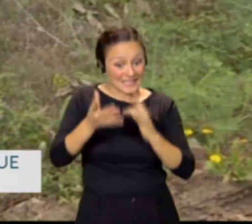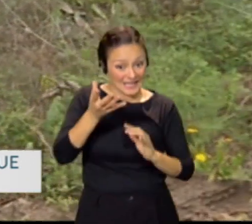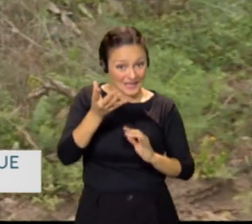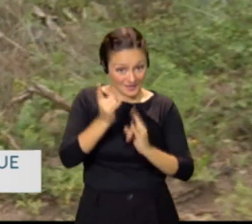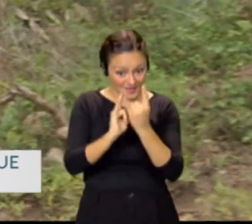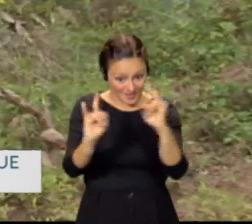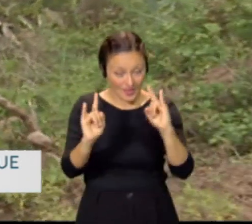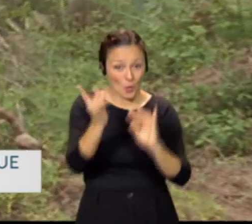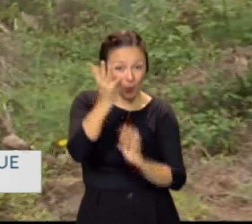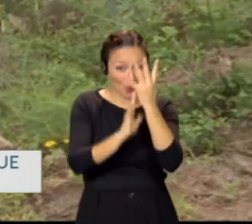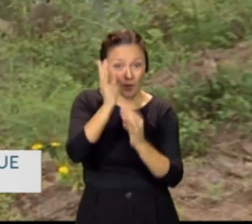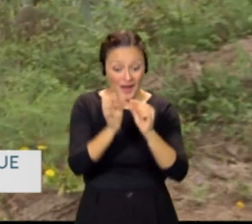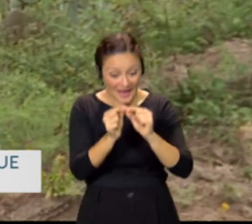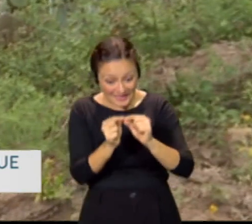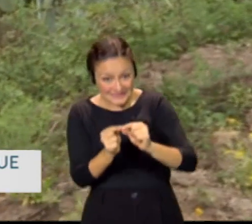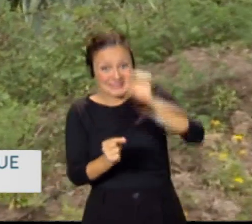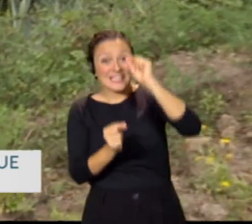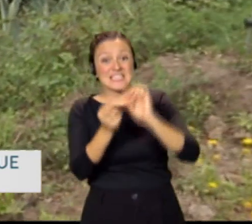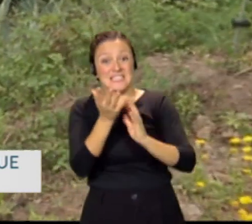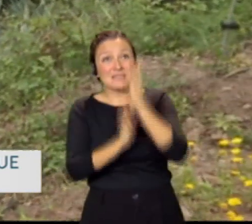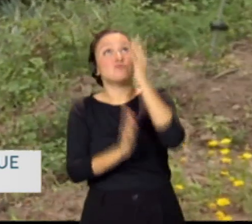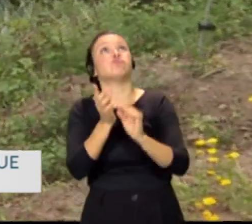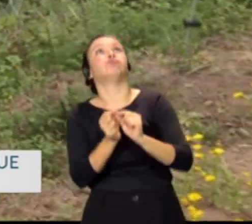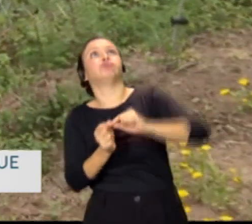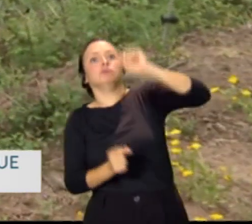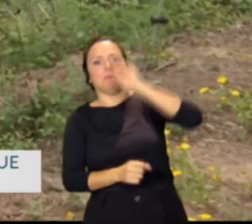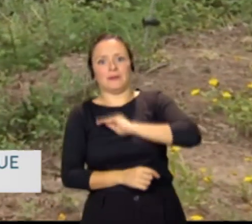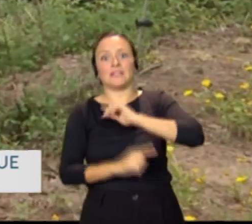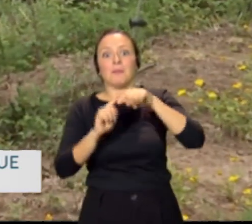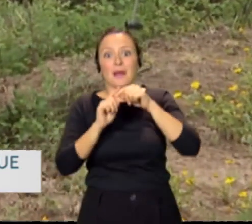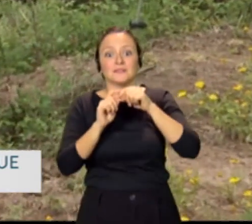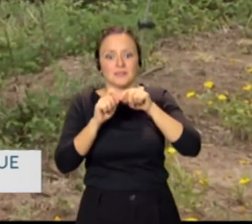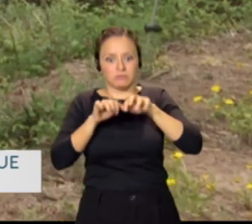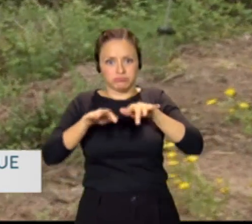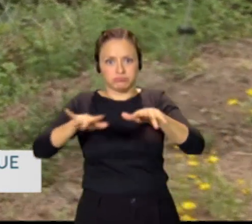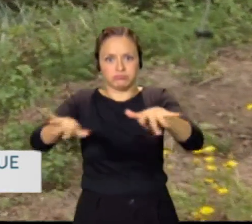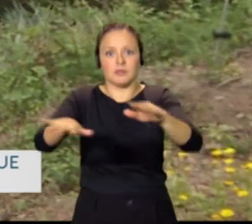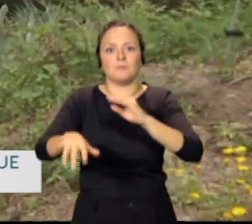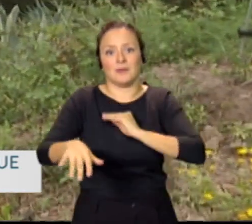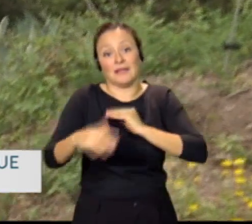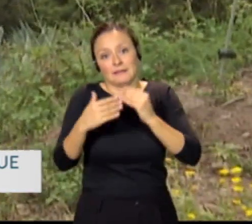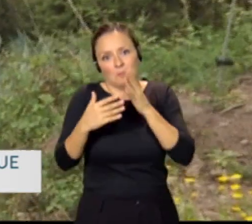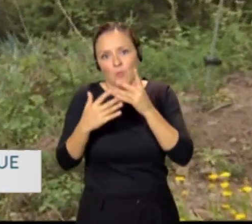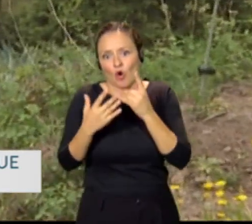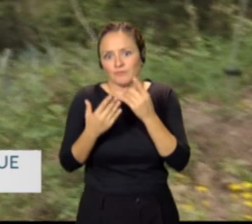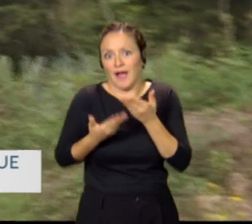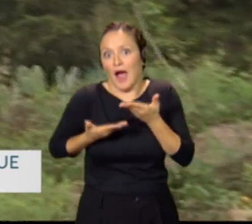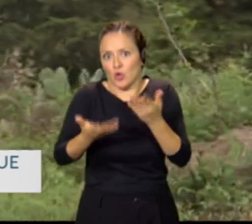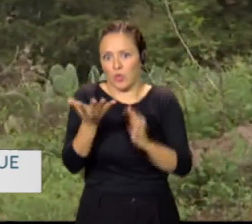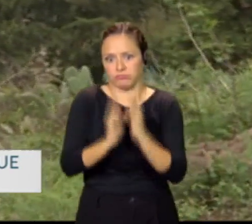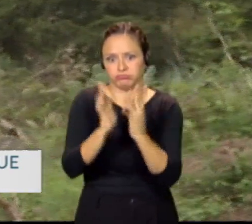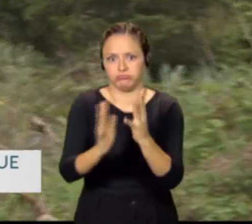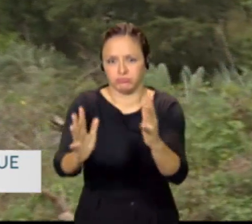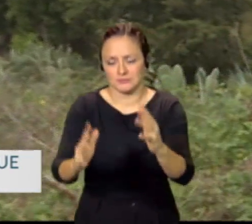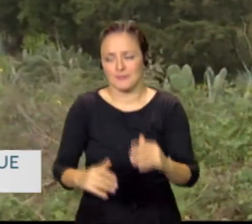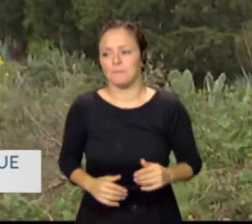de llama considerable y es peligroso el avance del fuego a través del zarzal. Pues muy importante. Pues